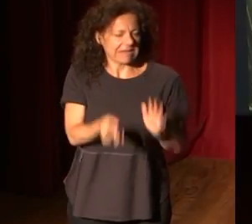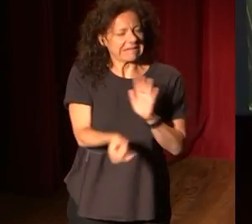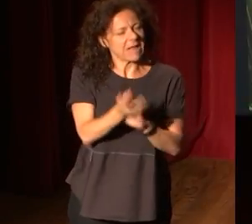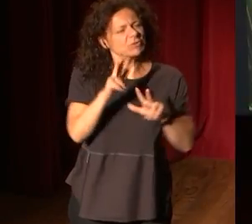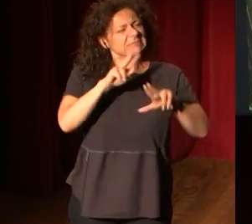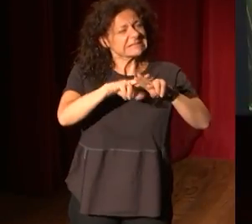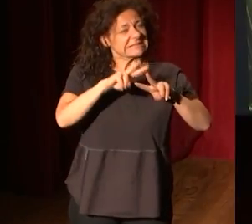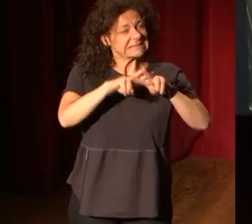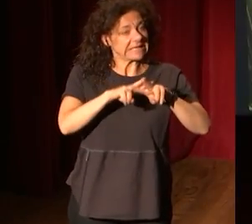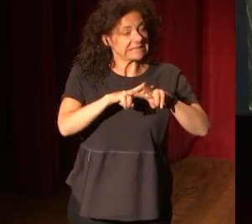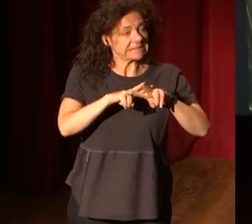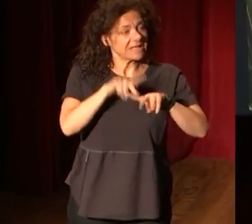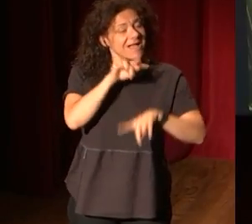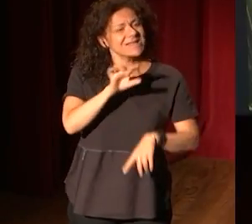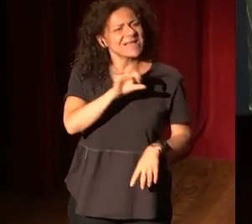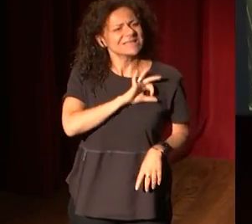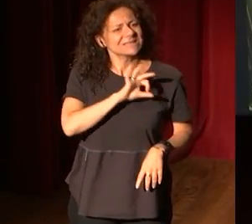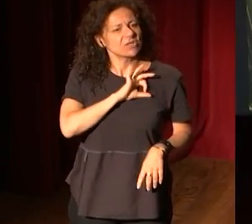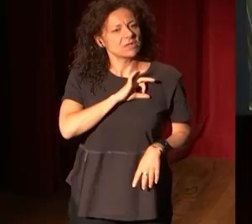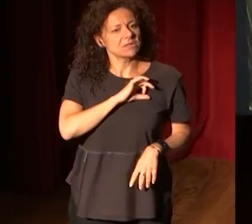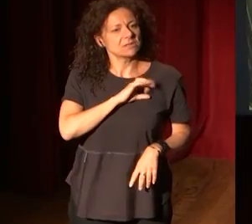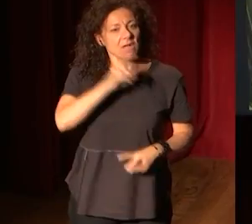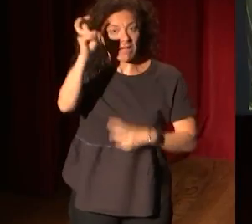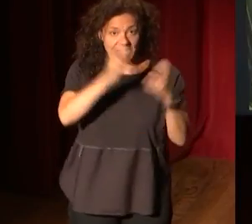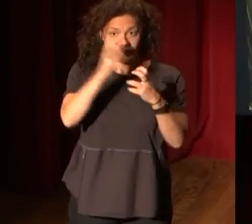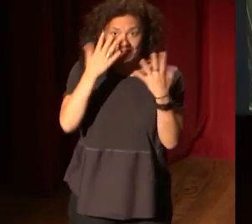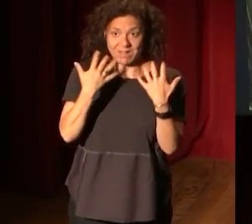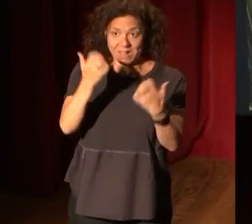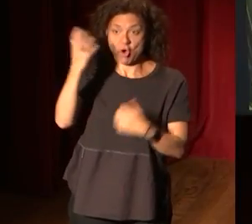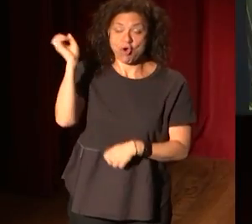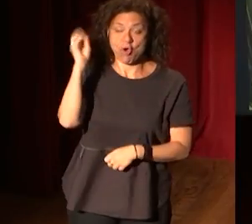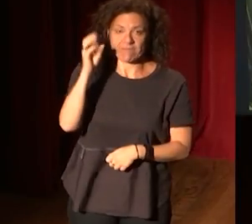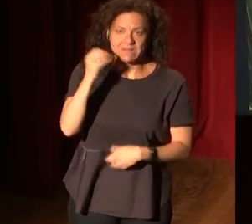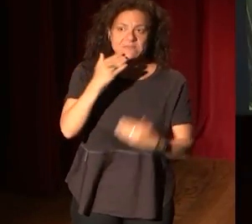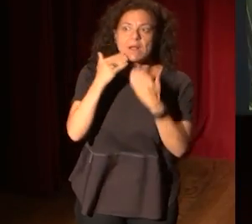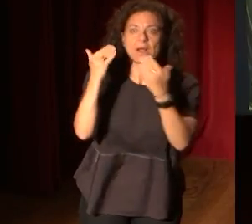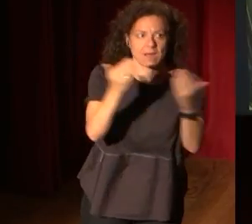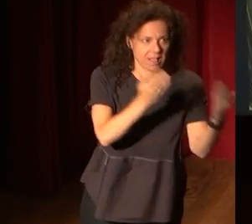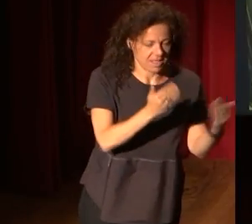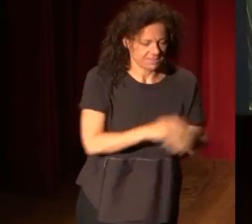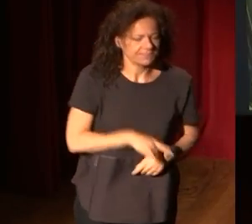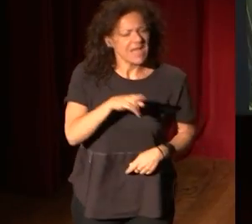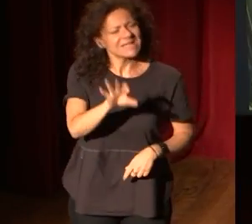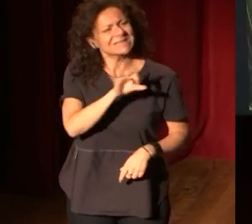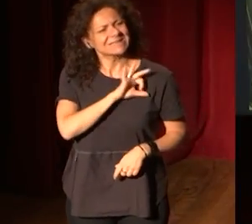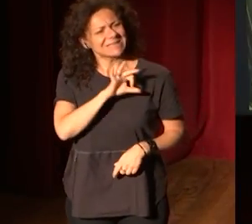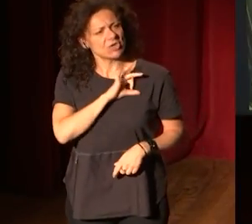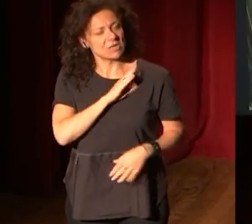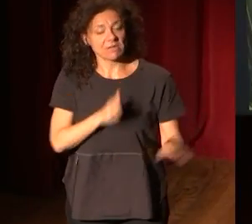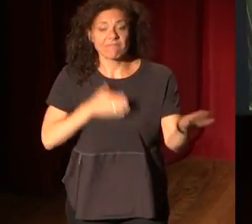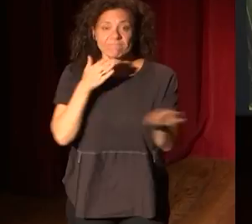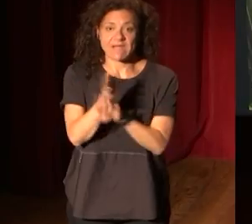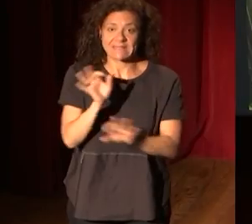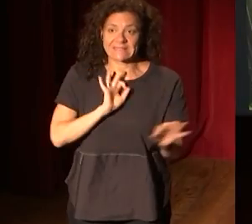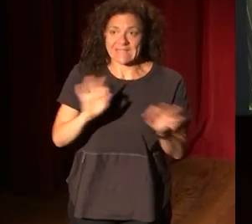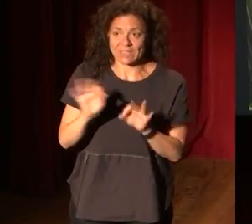sobre ellas y tal, estas señoras son las que llenan las conferencias, gracias, estas señoras son las que llenan los teatros,